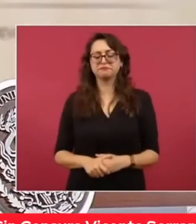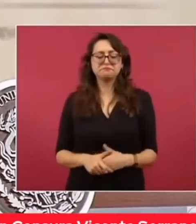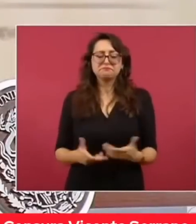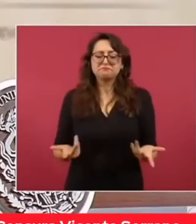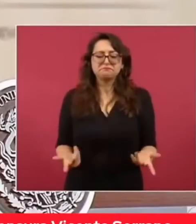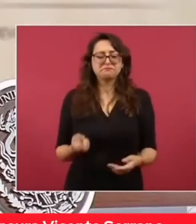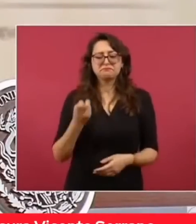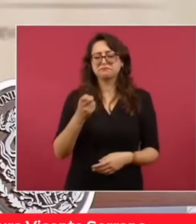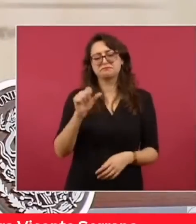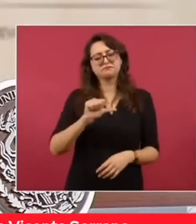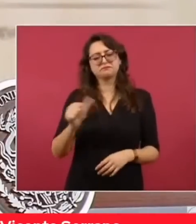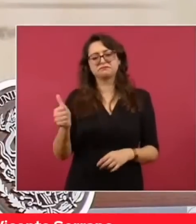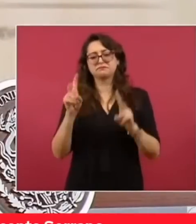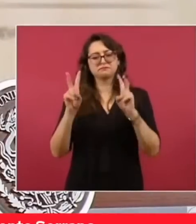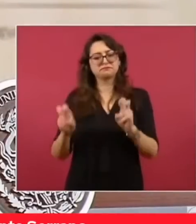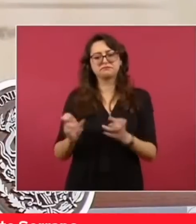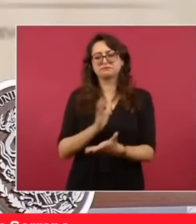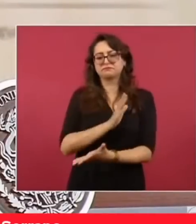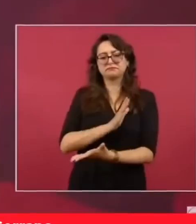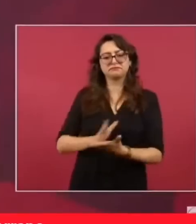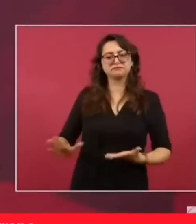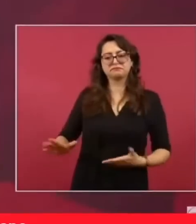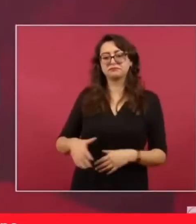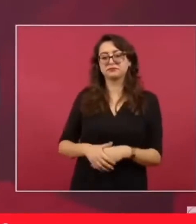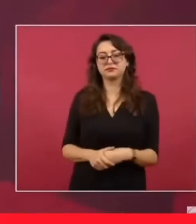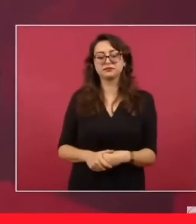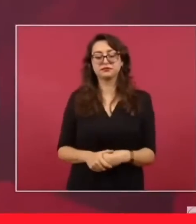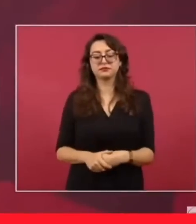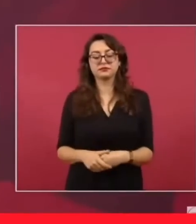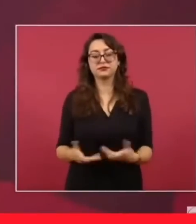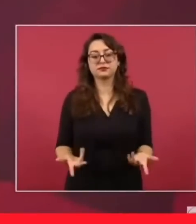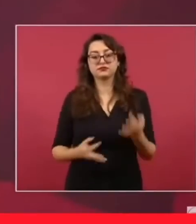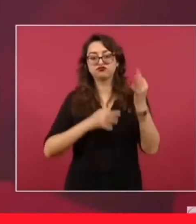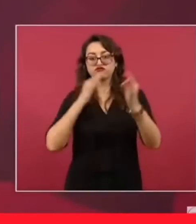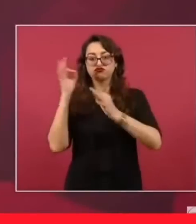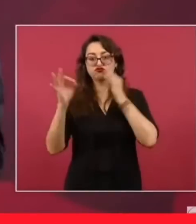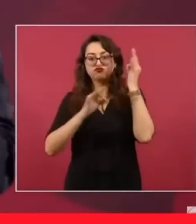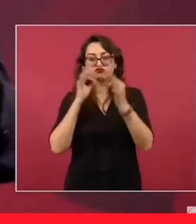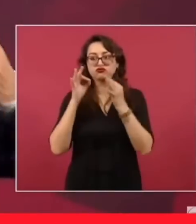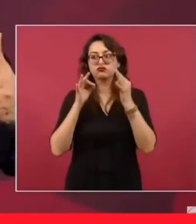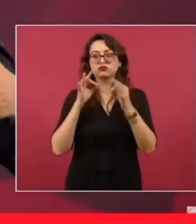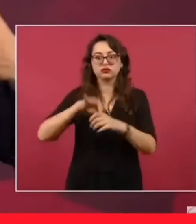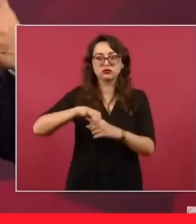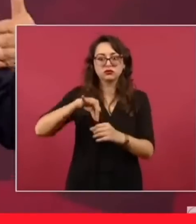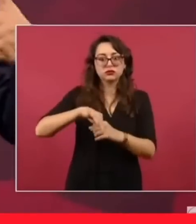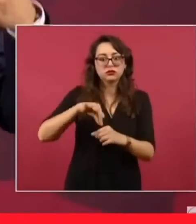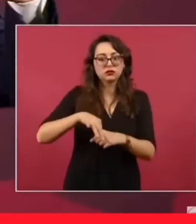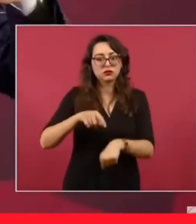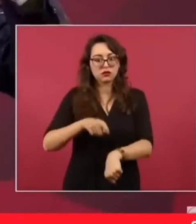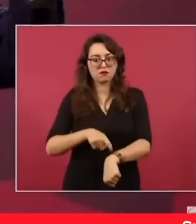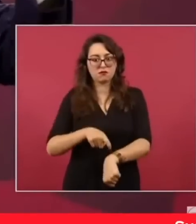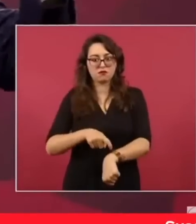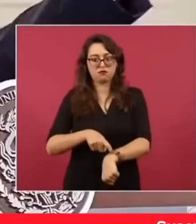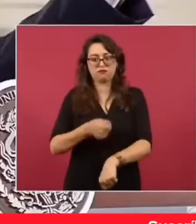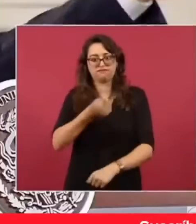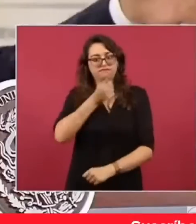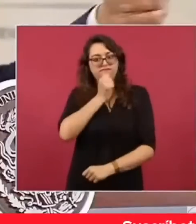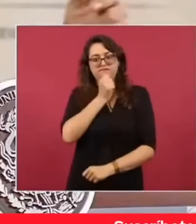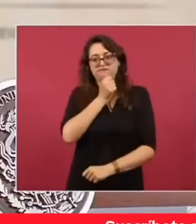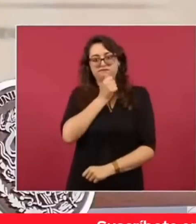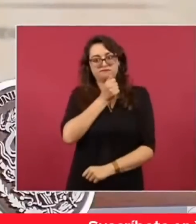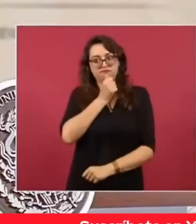todavía no son los tiempos formales, pues ya se va